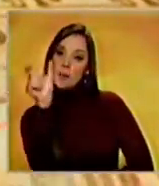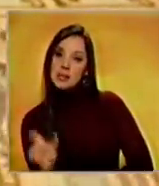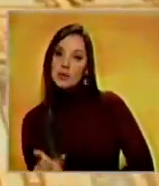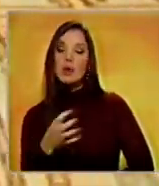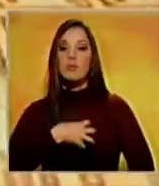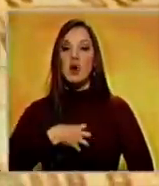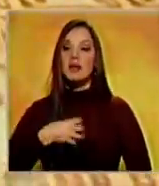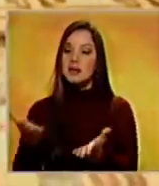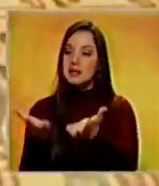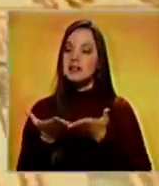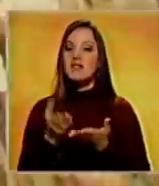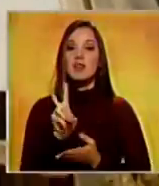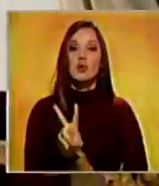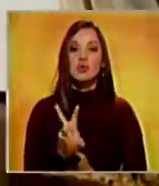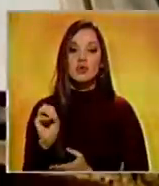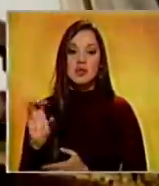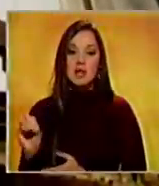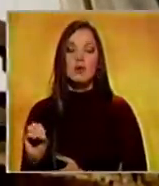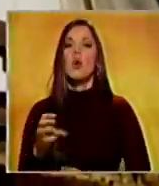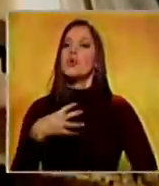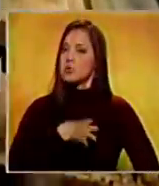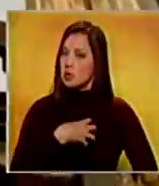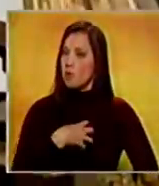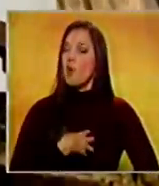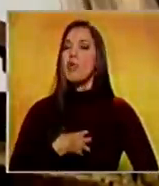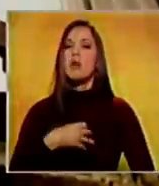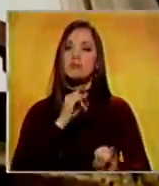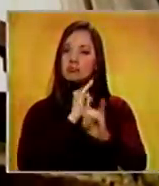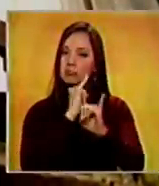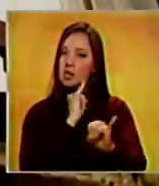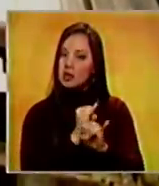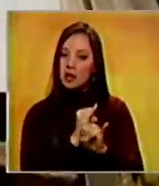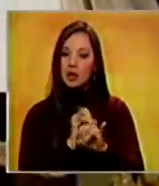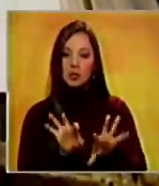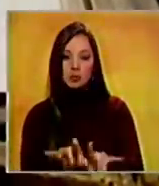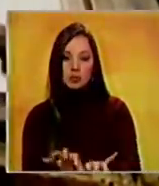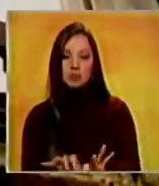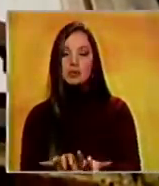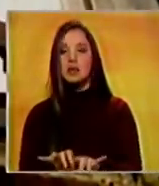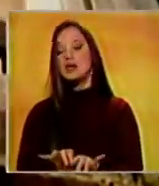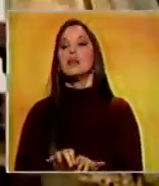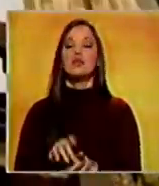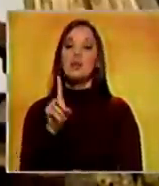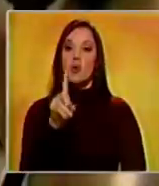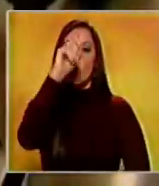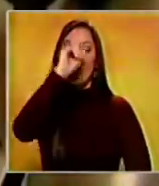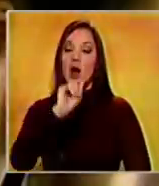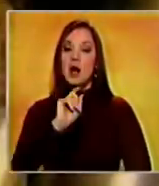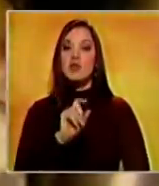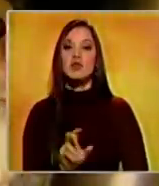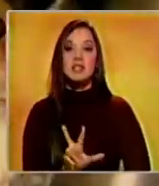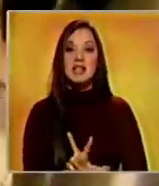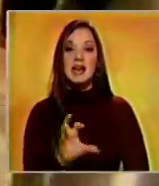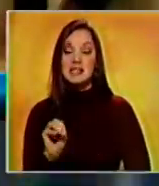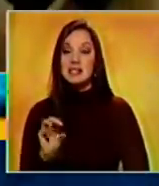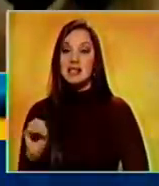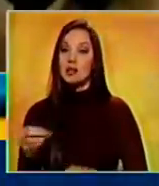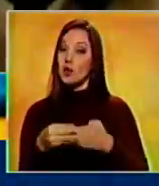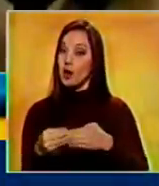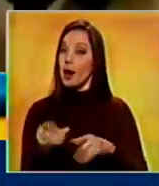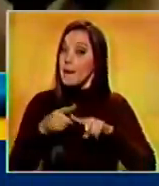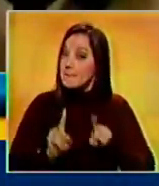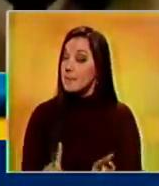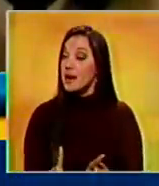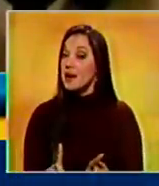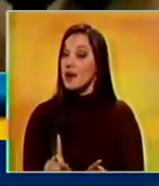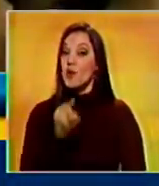Se mantiene el cupo para consumo a través de operaciones electrónicas en el exterior al año en 300 dólares, pero este